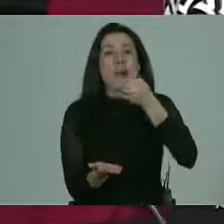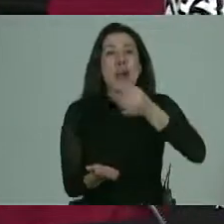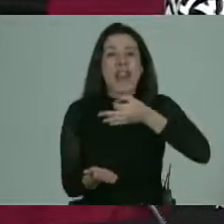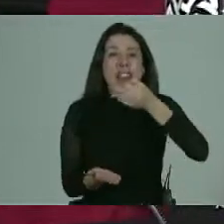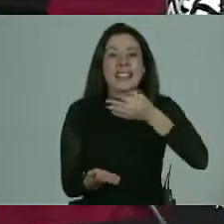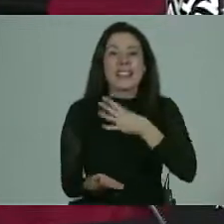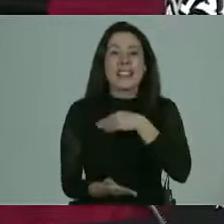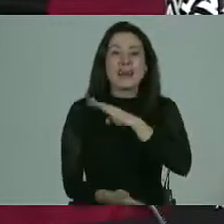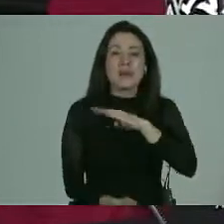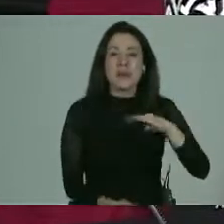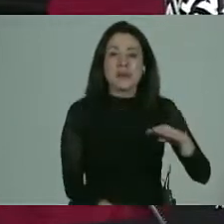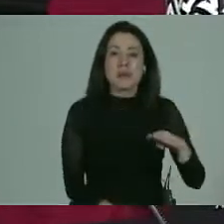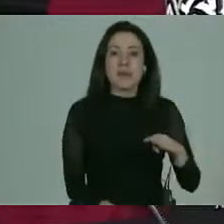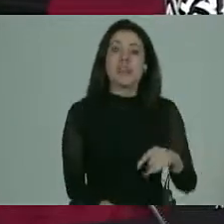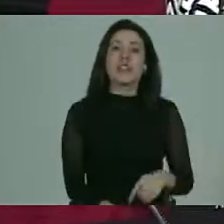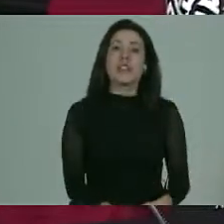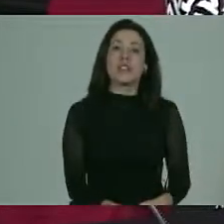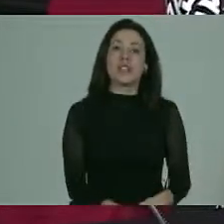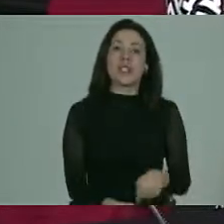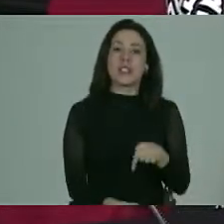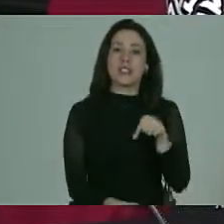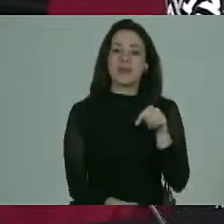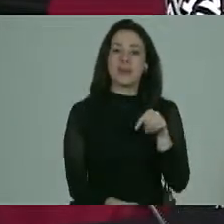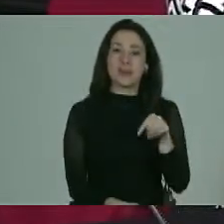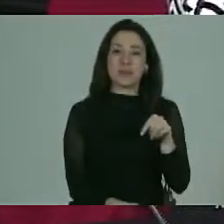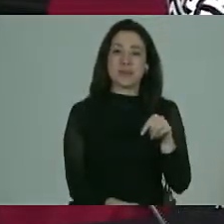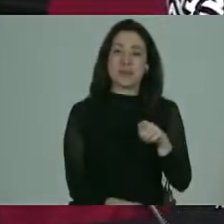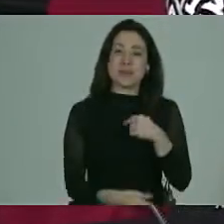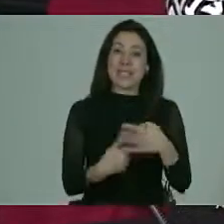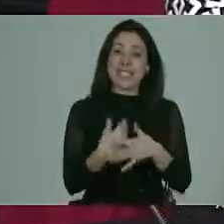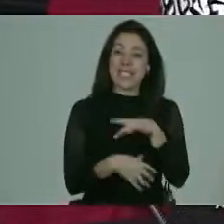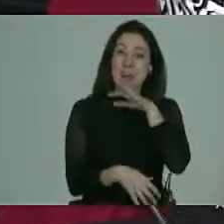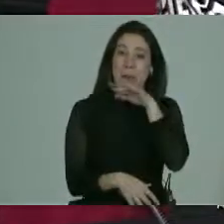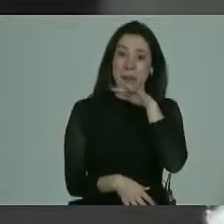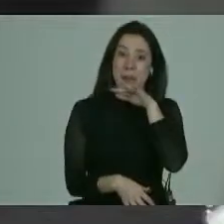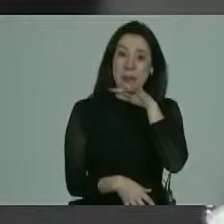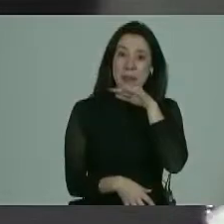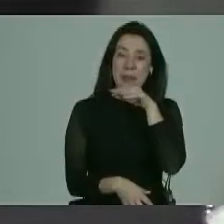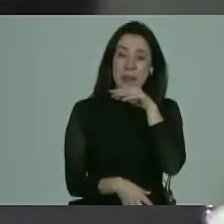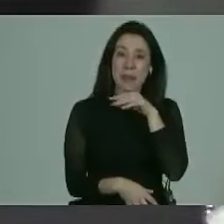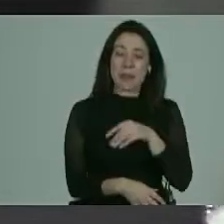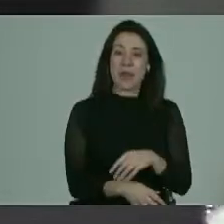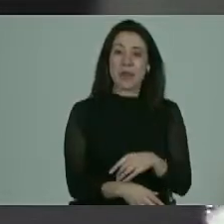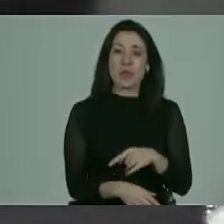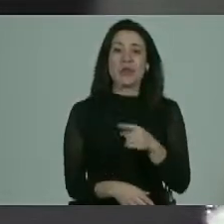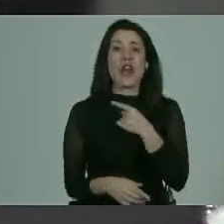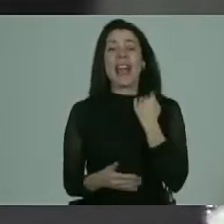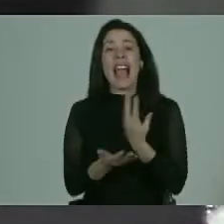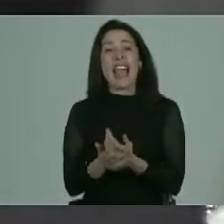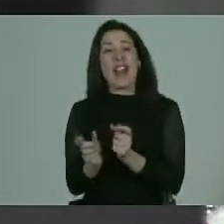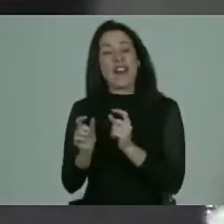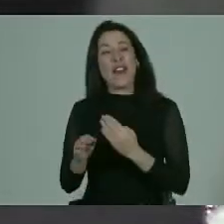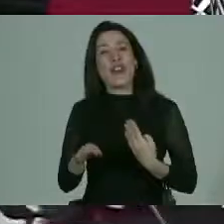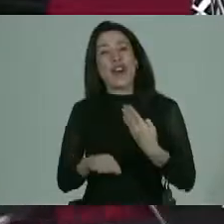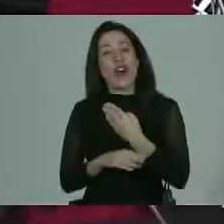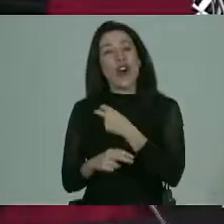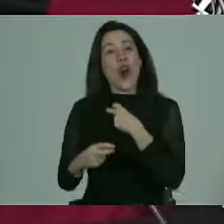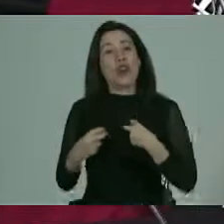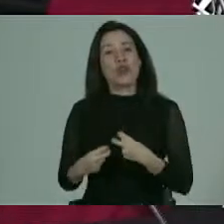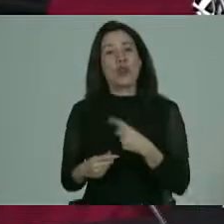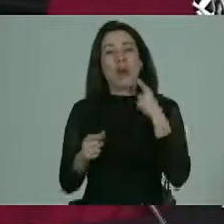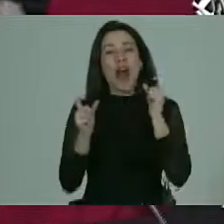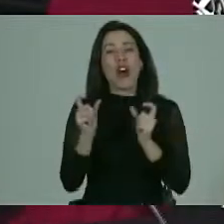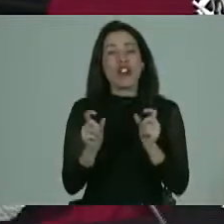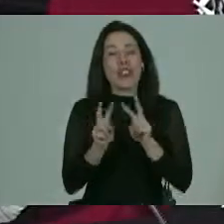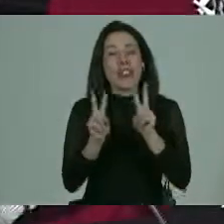hacer esto entonces ahí yo siento que uno en el fondo los 15 minutos que a lo mejor tenemos en la consulta que va a ser para chequear ciertas